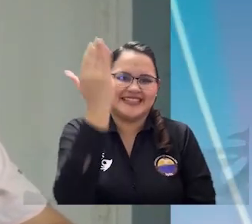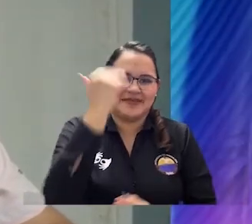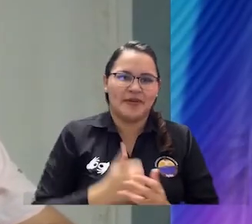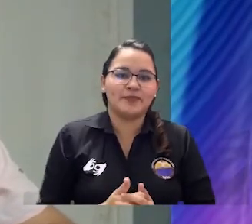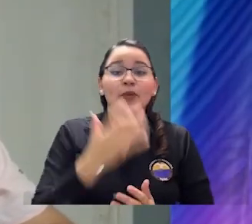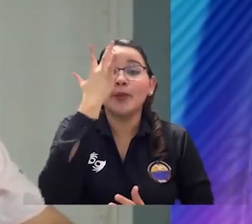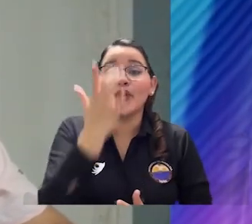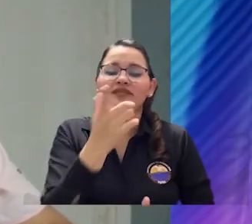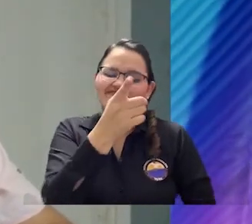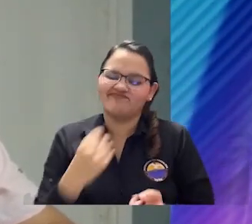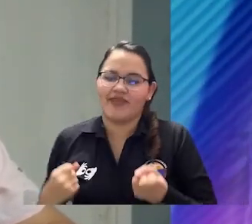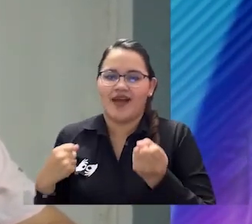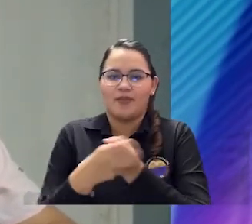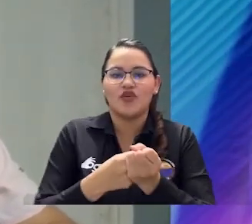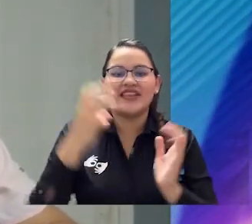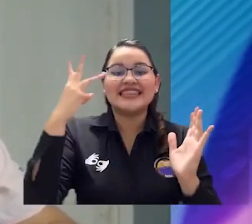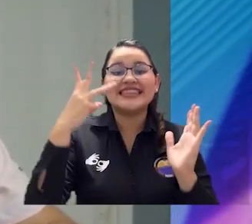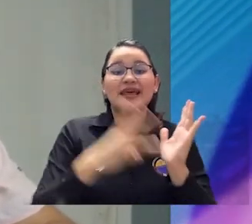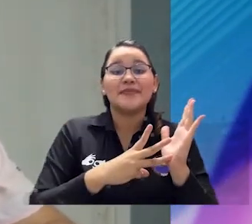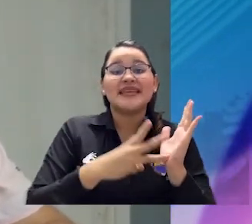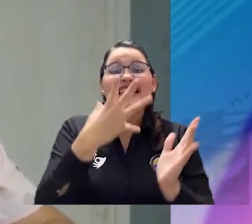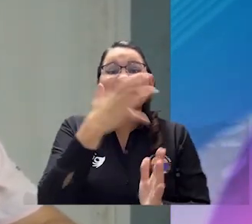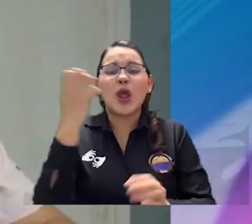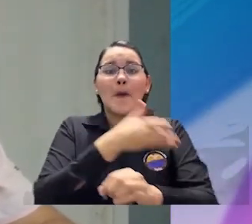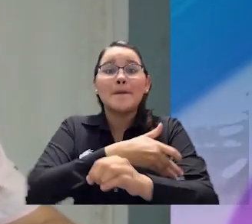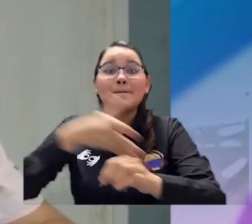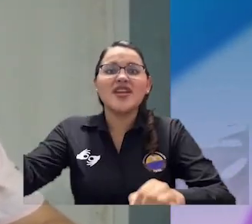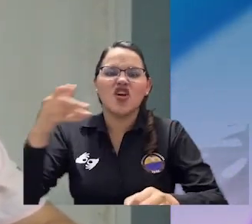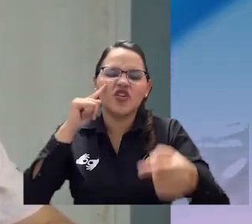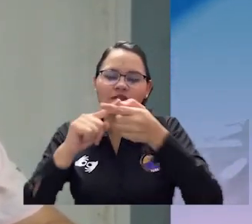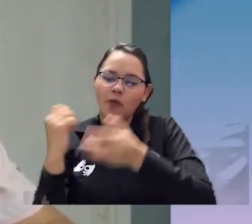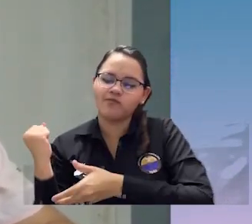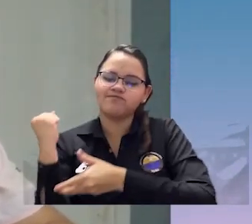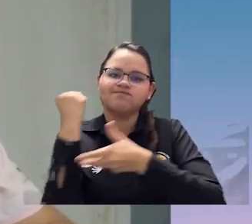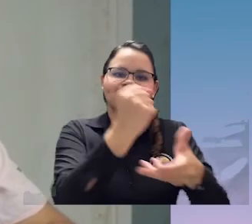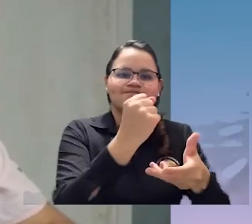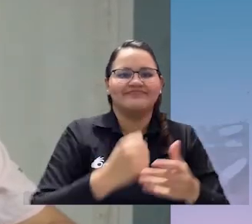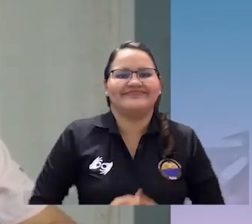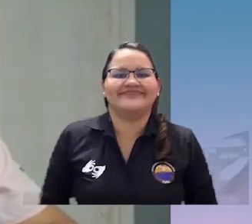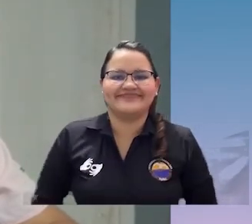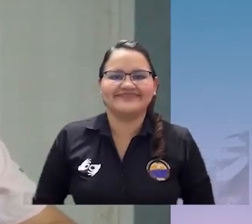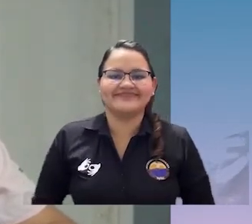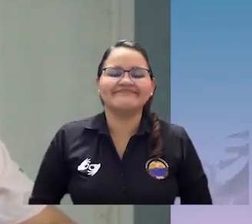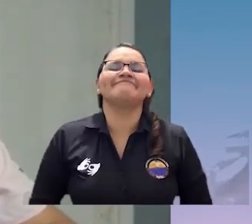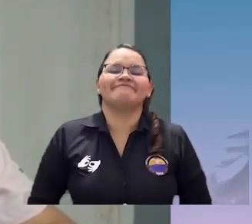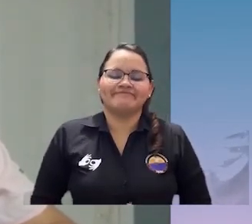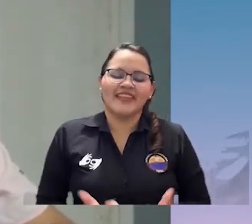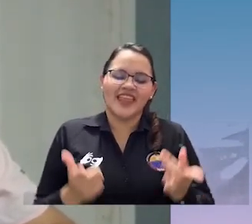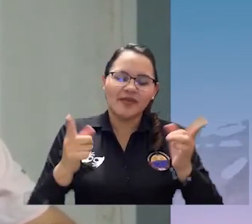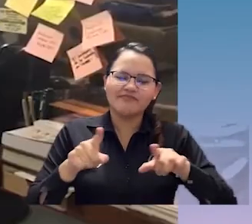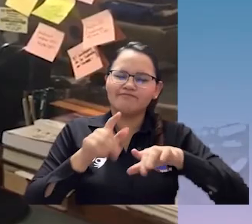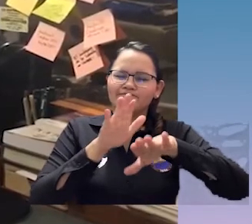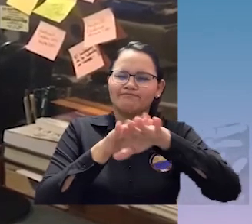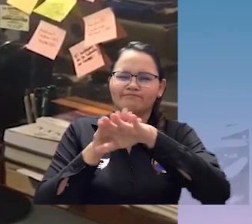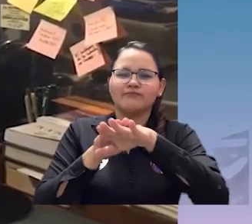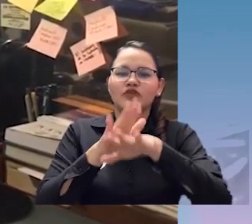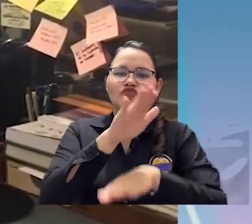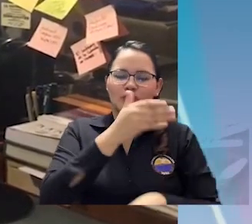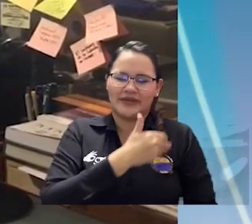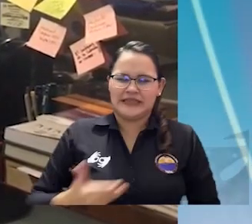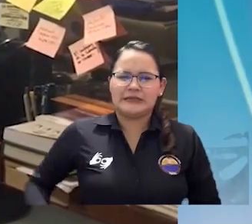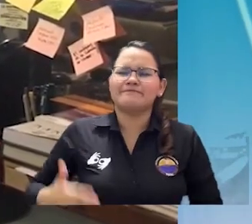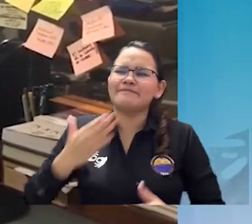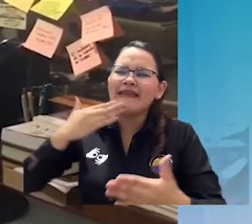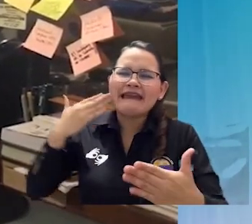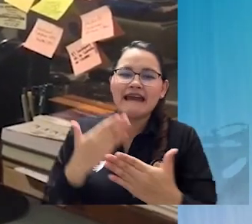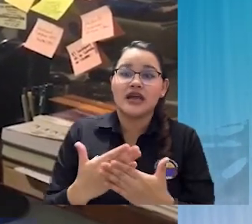igual forma, felicitar a los alcaldes del Banco, Ciénaga y Ariguaní por ponerse la 10. Pero aún